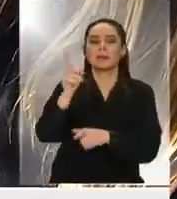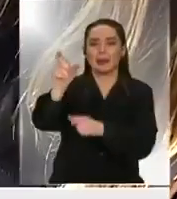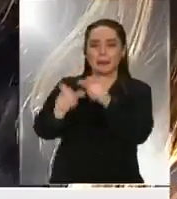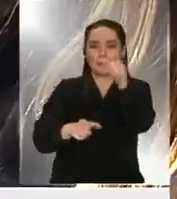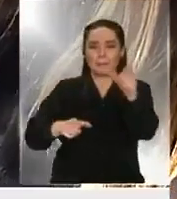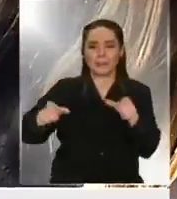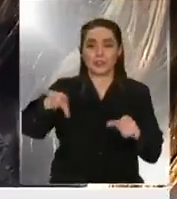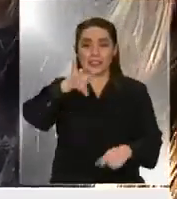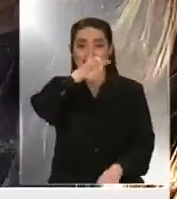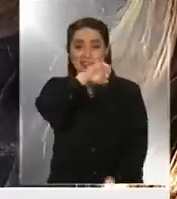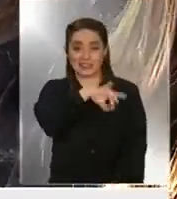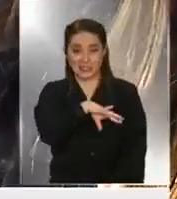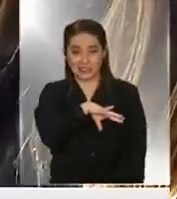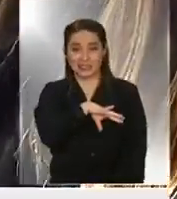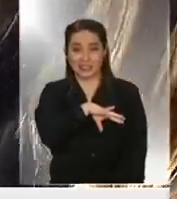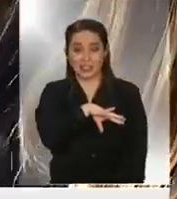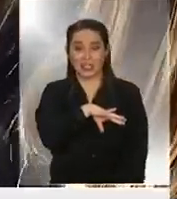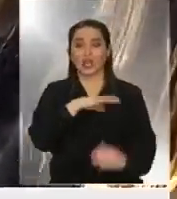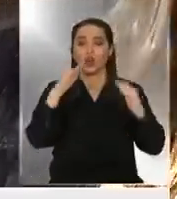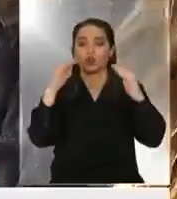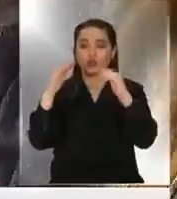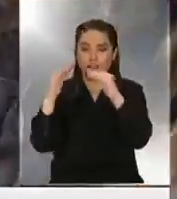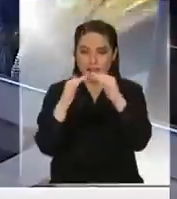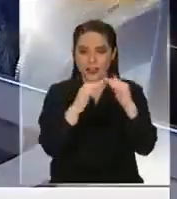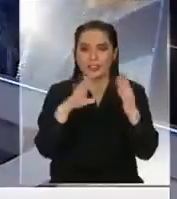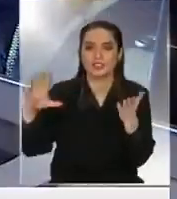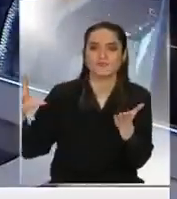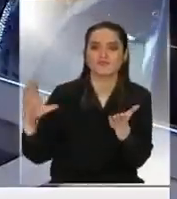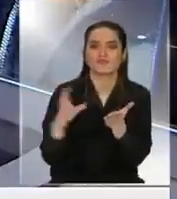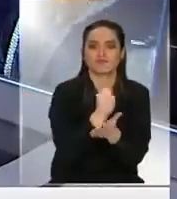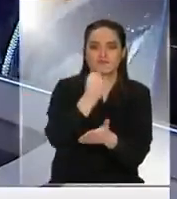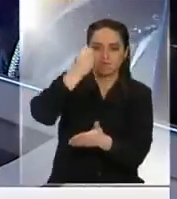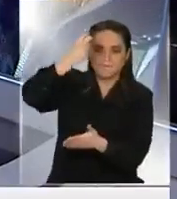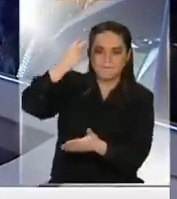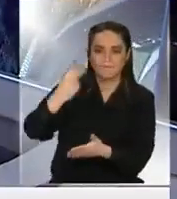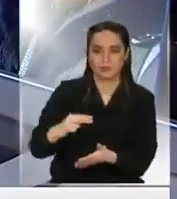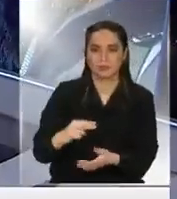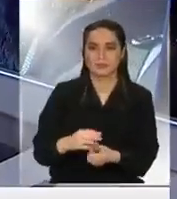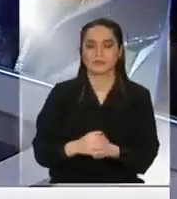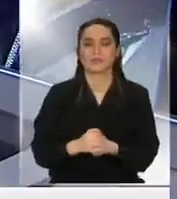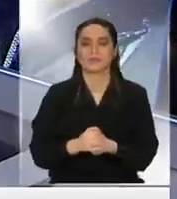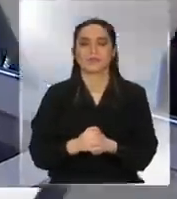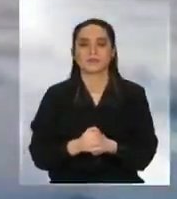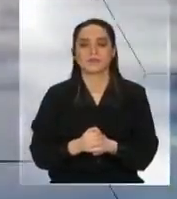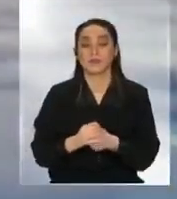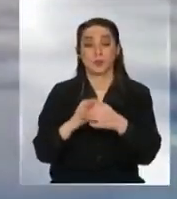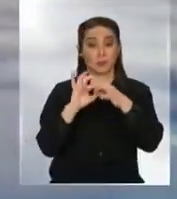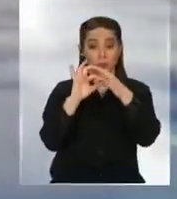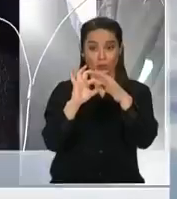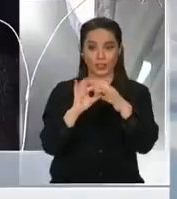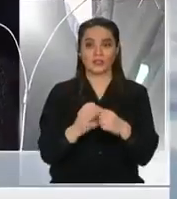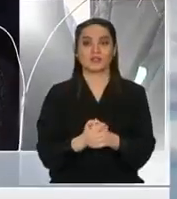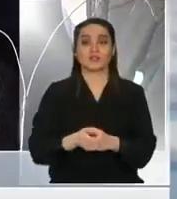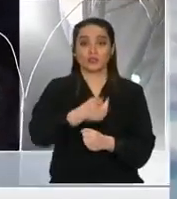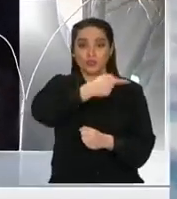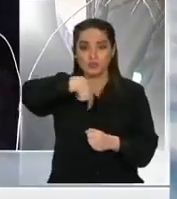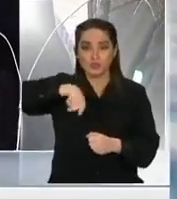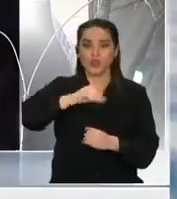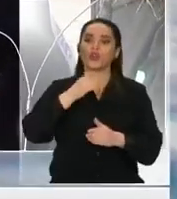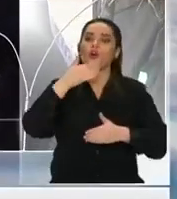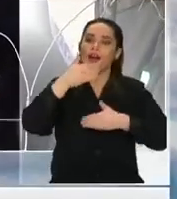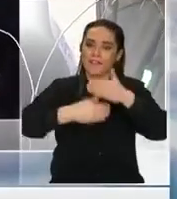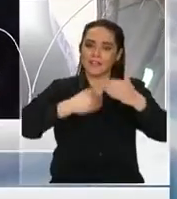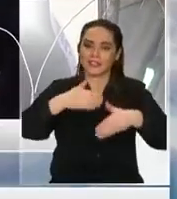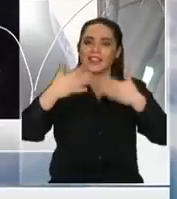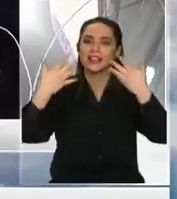gente, los chilenos, tengan su vivienda propia. Muchas gracias. Bueno, nosotros hemos avanzado mucho en esto,